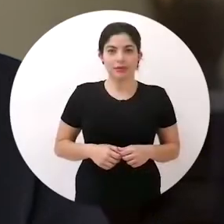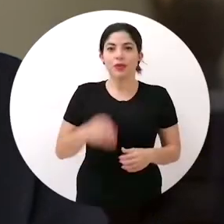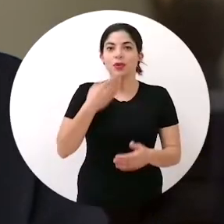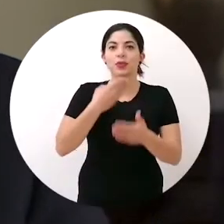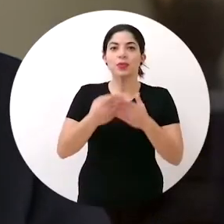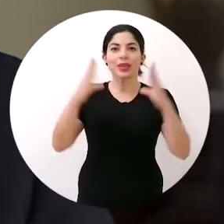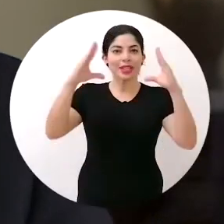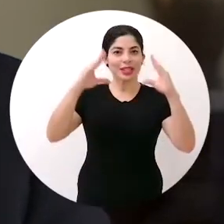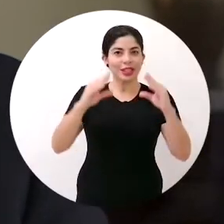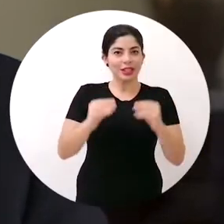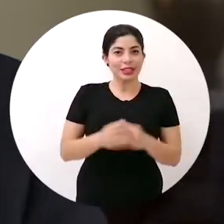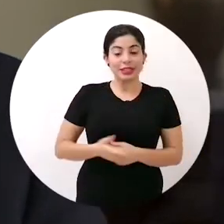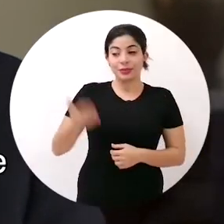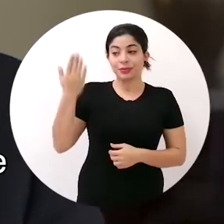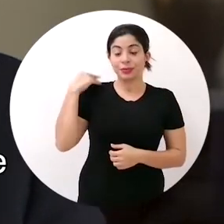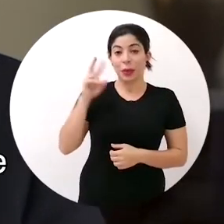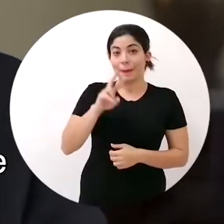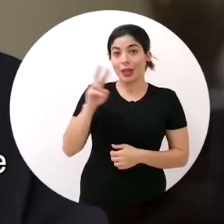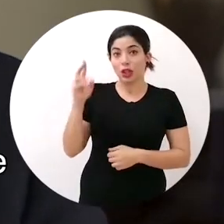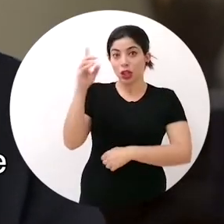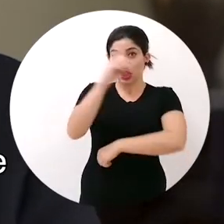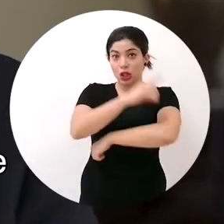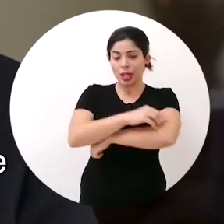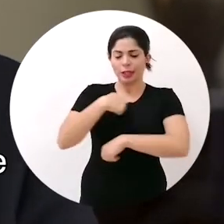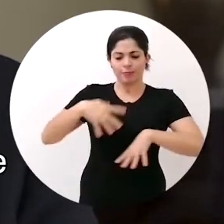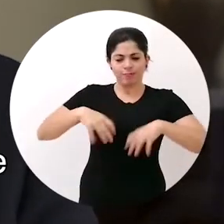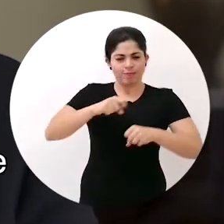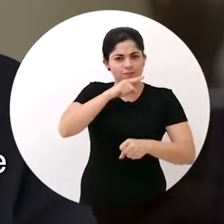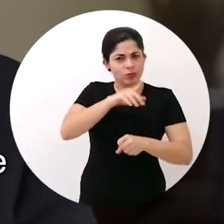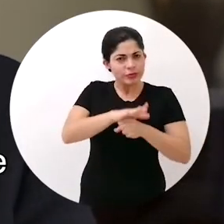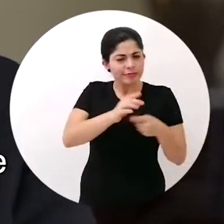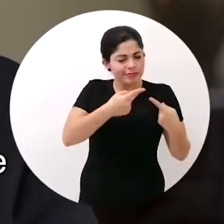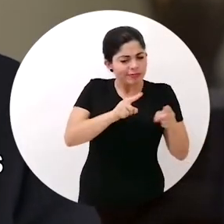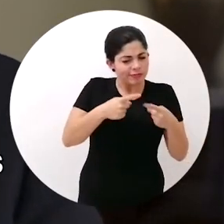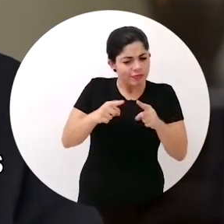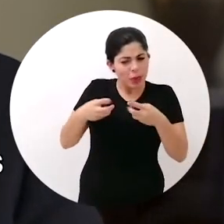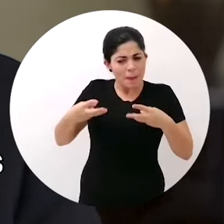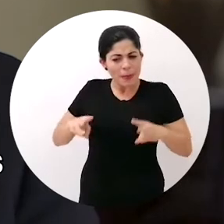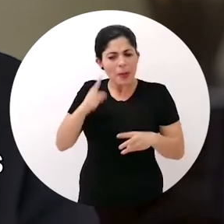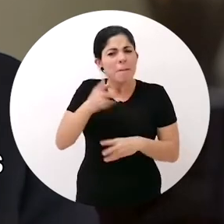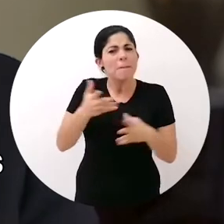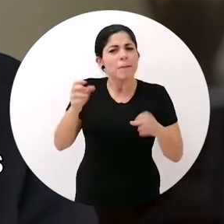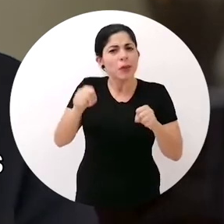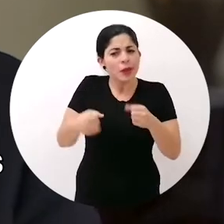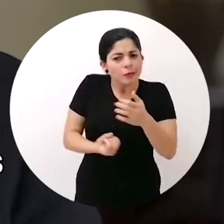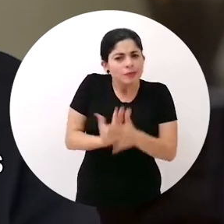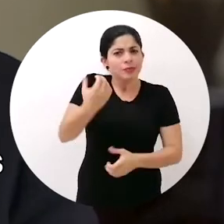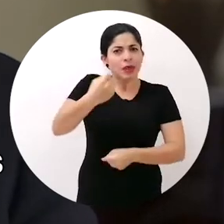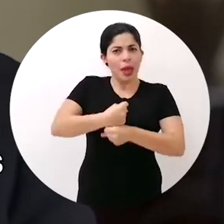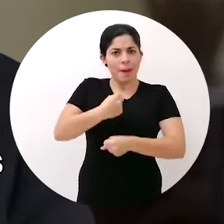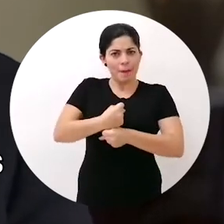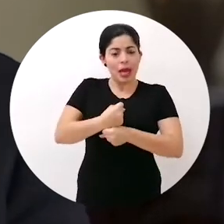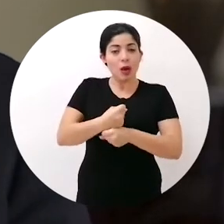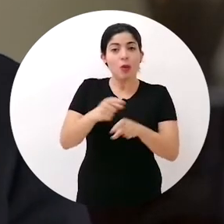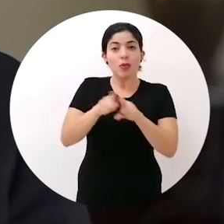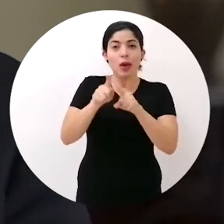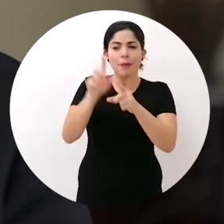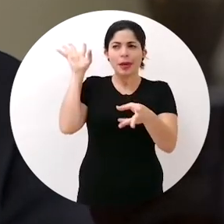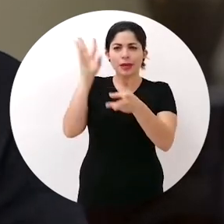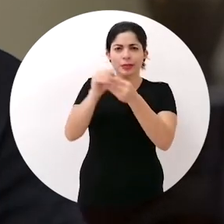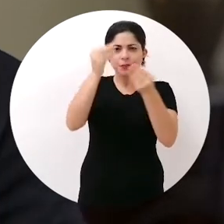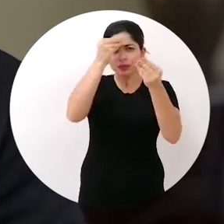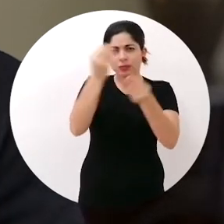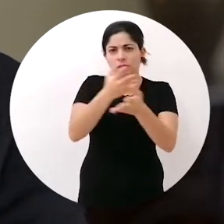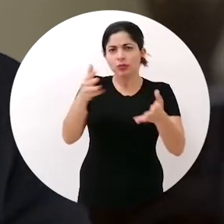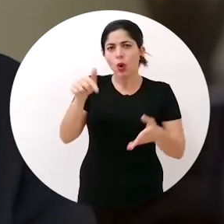Buenas noches. Hace 22 días me comprometí con una serie de medidas para la generación de empleos y rendir